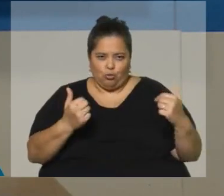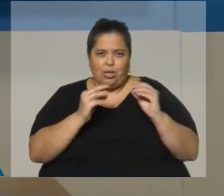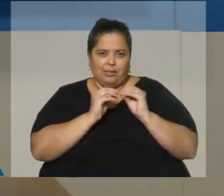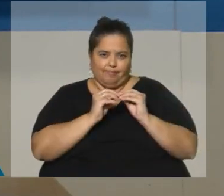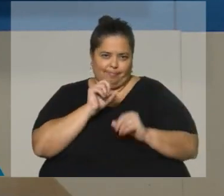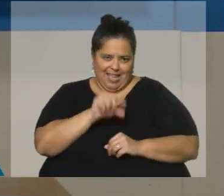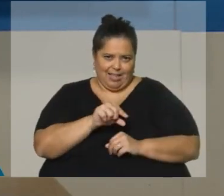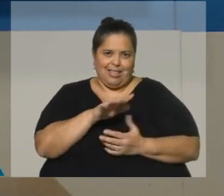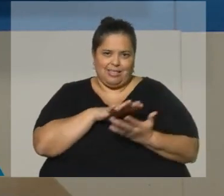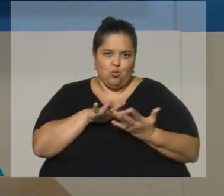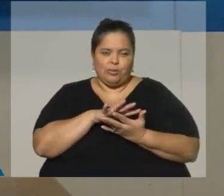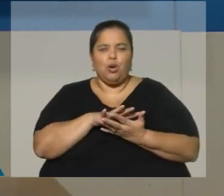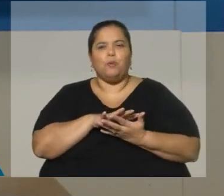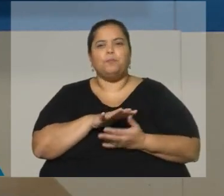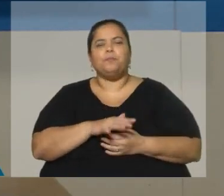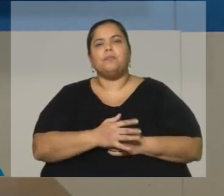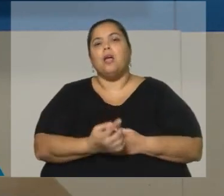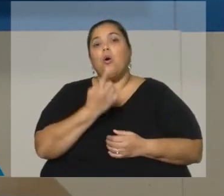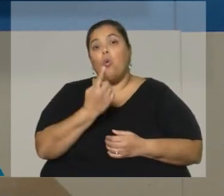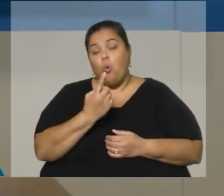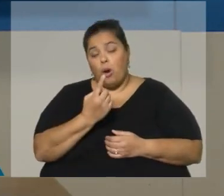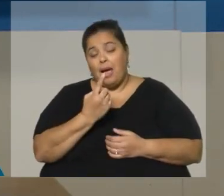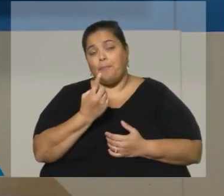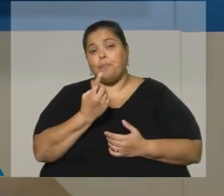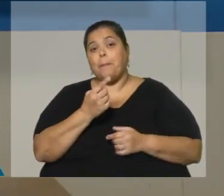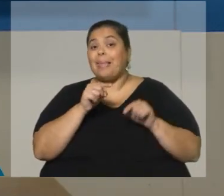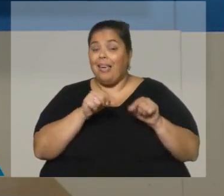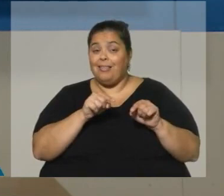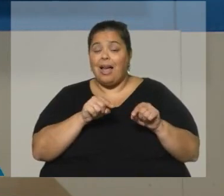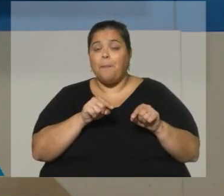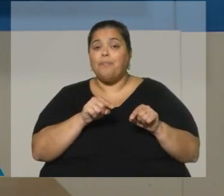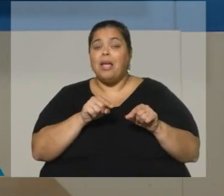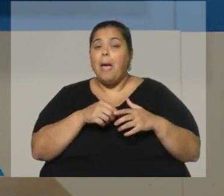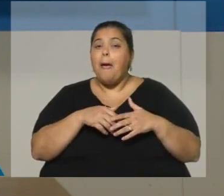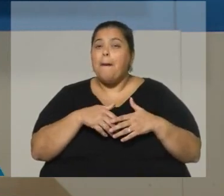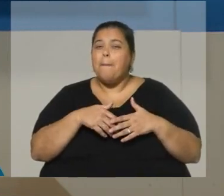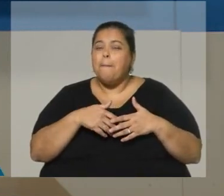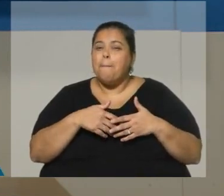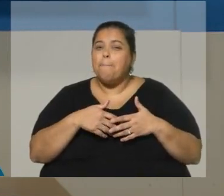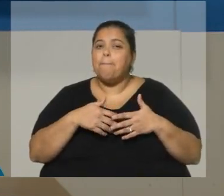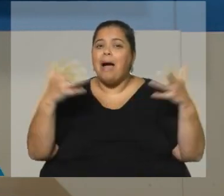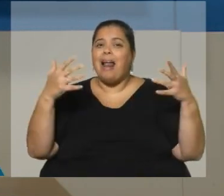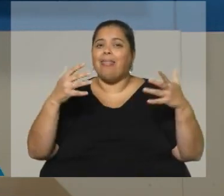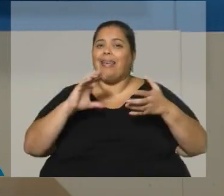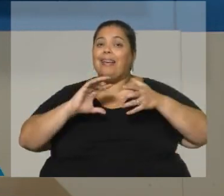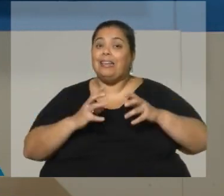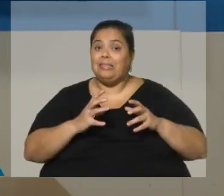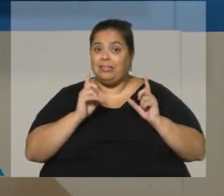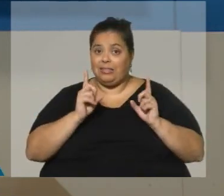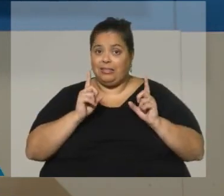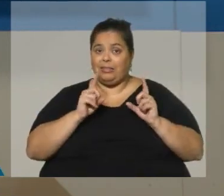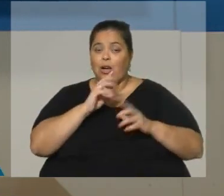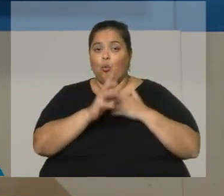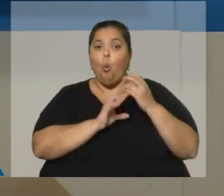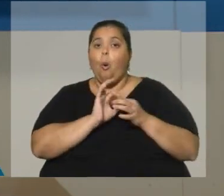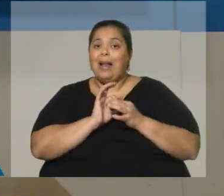Uno es que, obviamente, decía, es la mayor crisis que afrontó la coalición de gobierno. Y